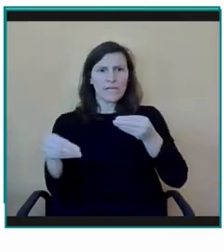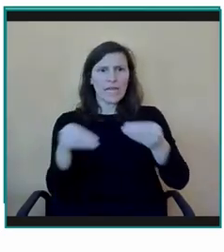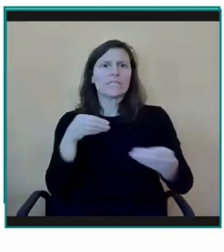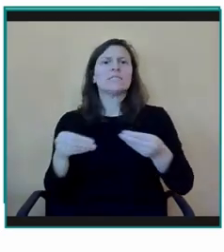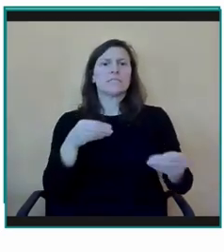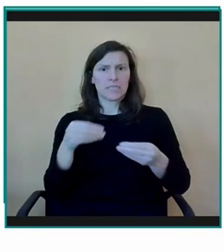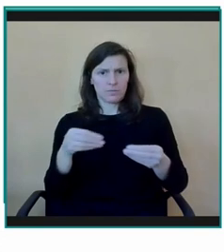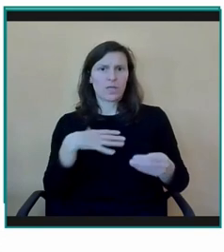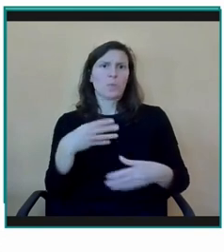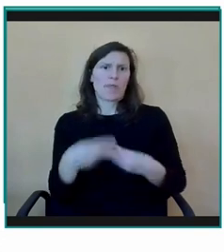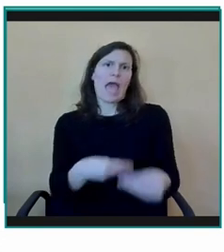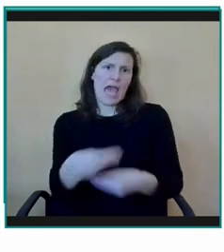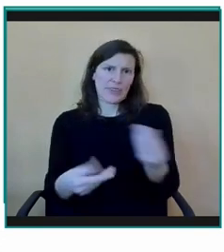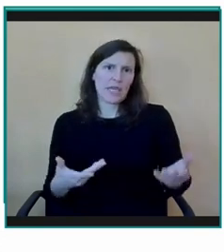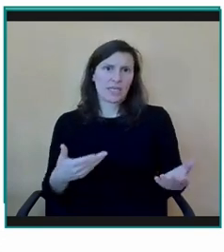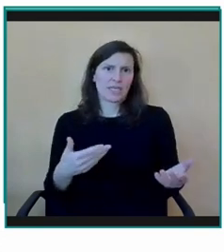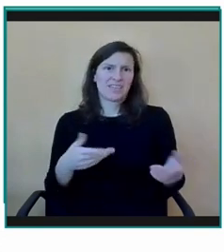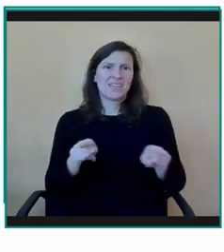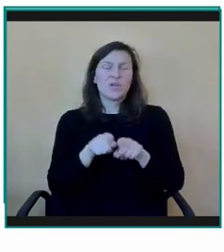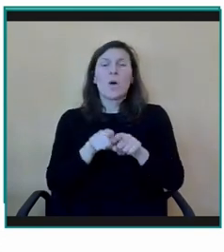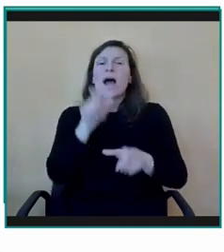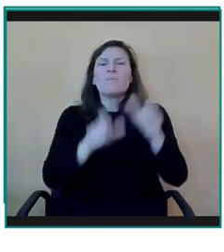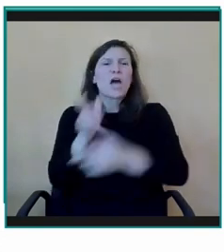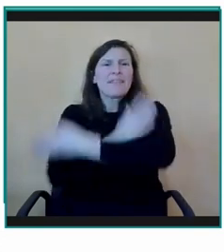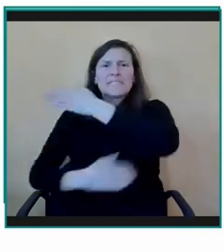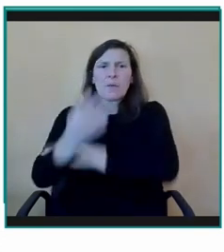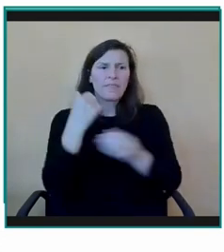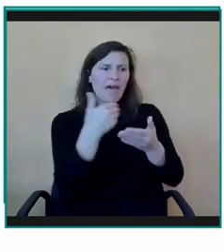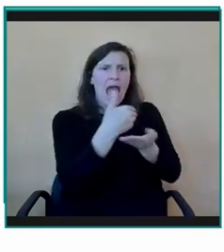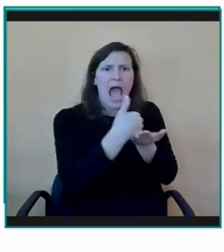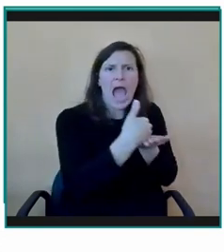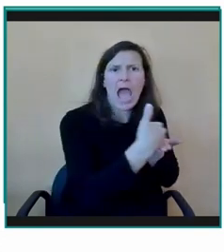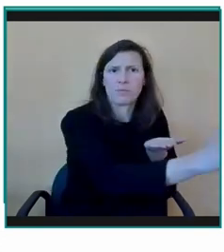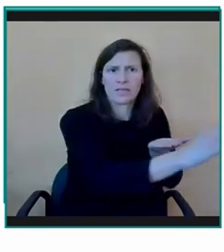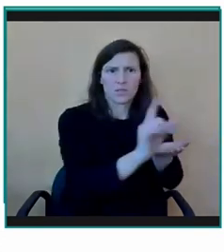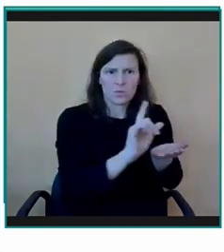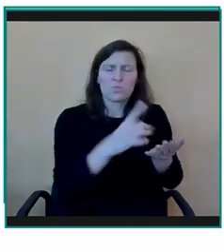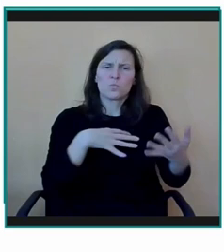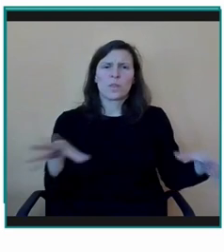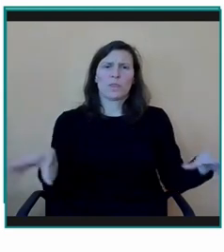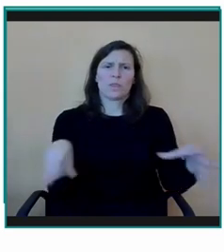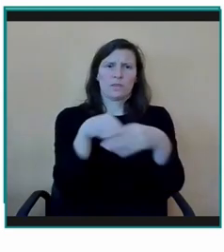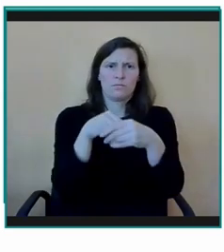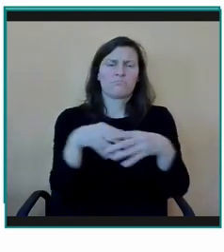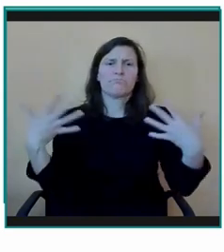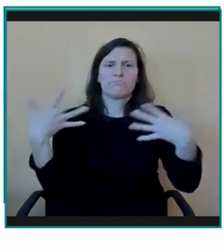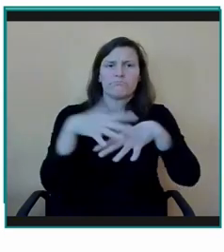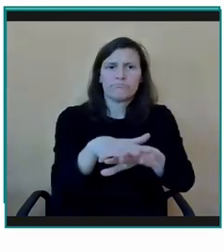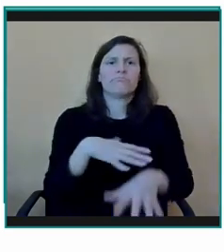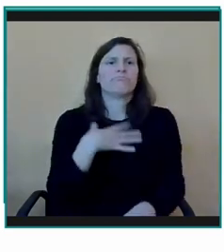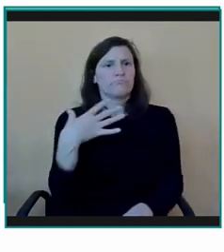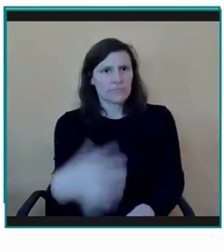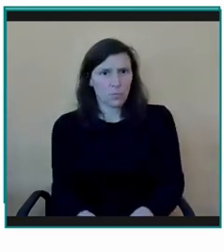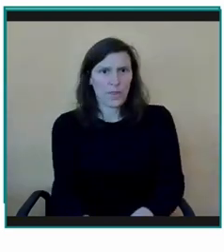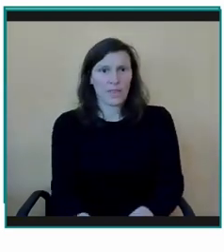Hay profesionales de la educación que se resistieron y dijeron que no. Que la educación